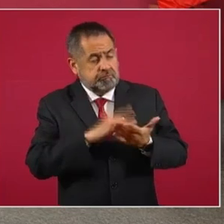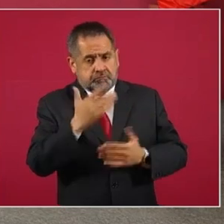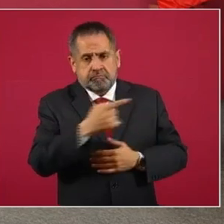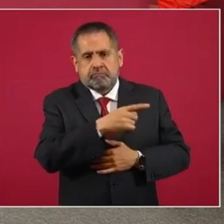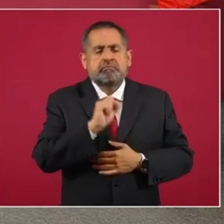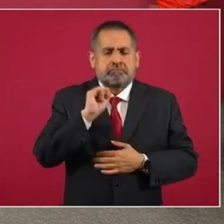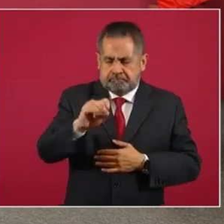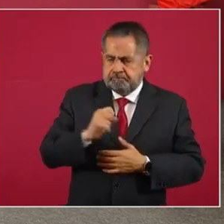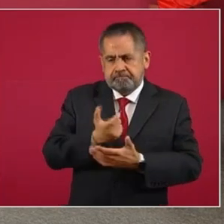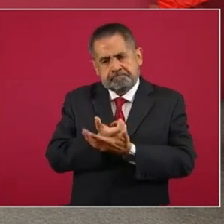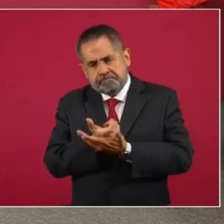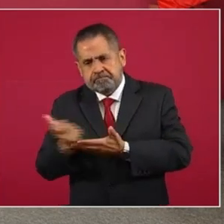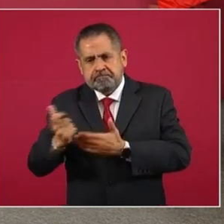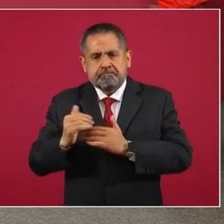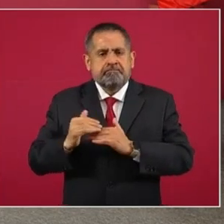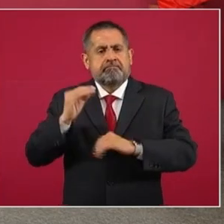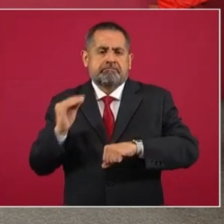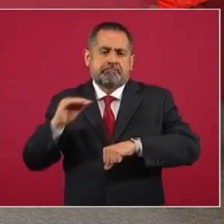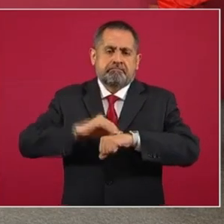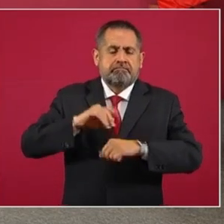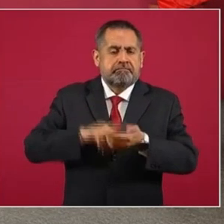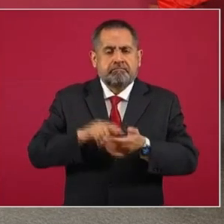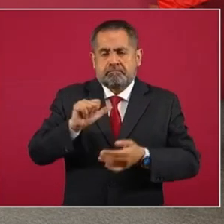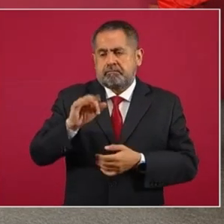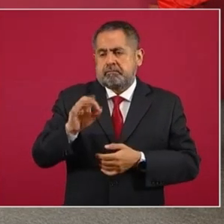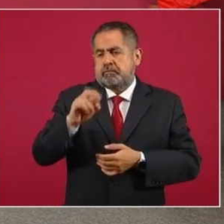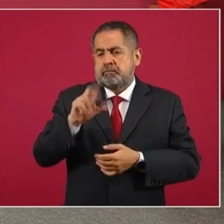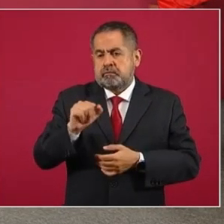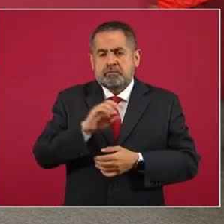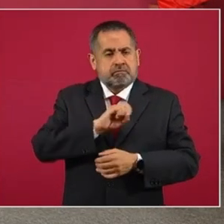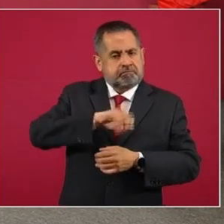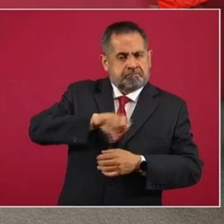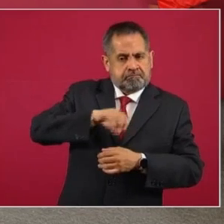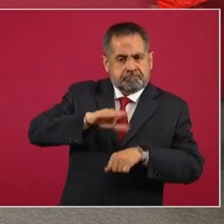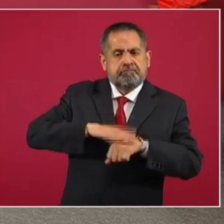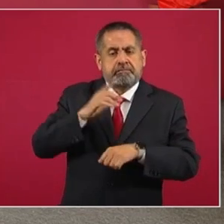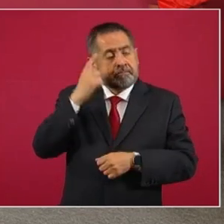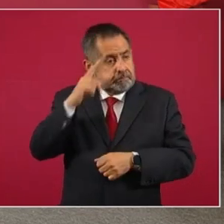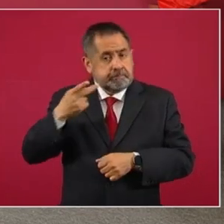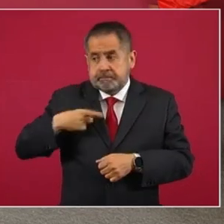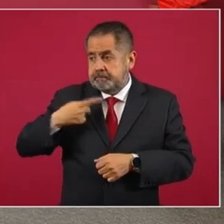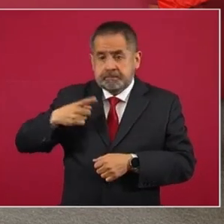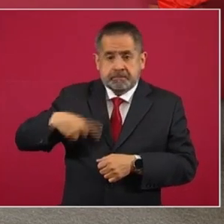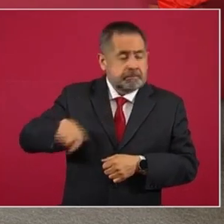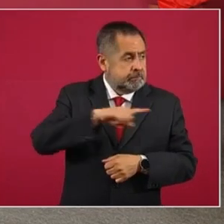aumentar el pago de sus cuotas, para que los trabajadores